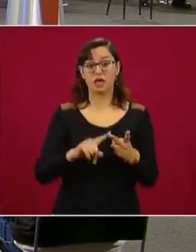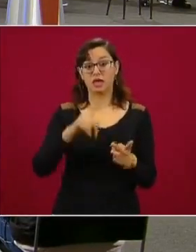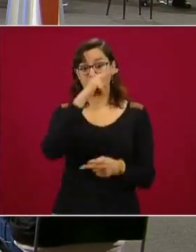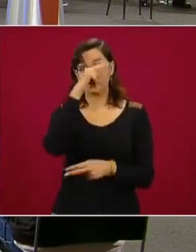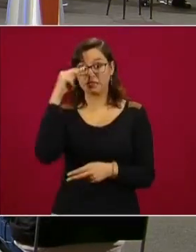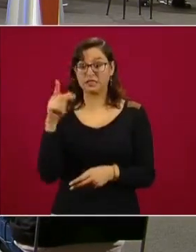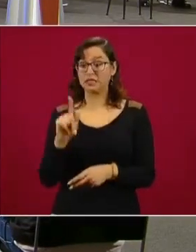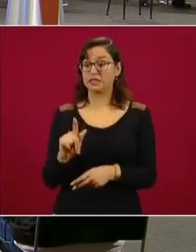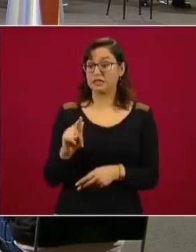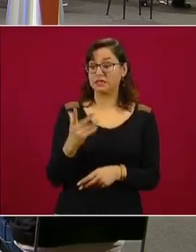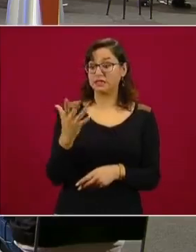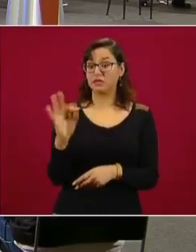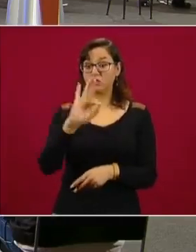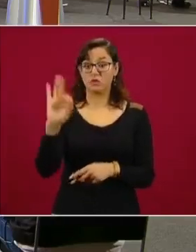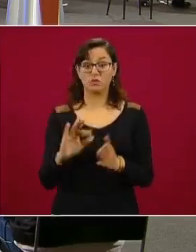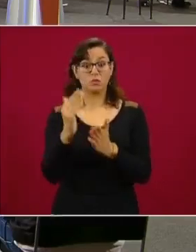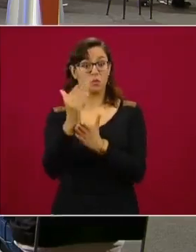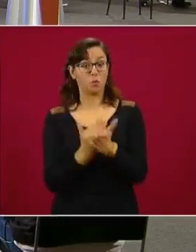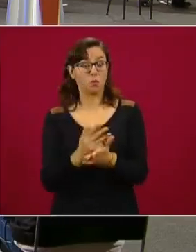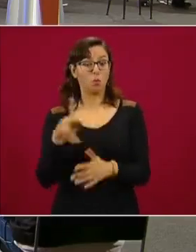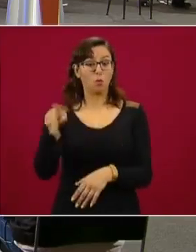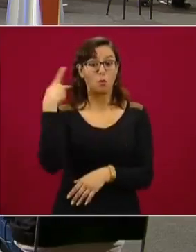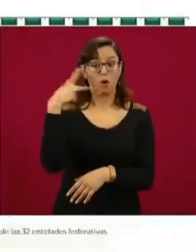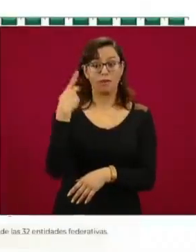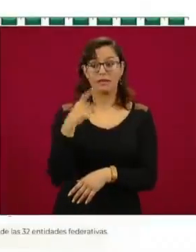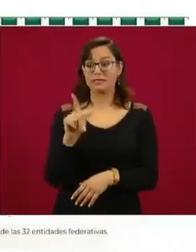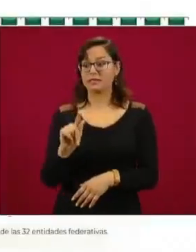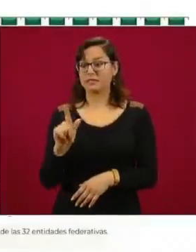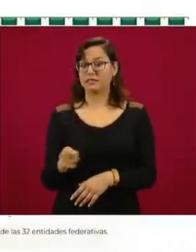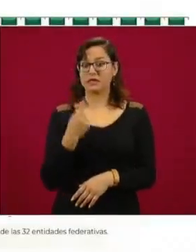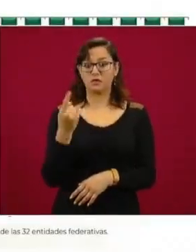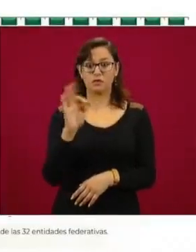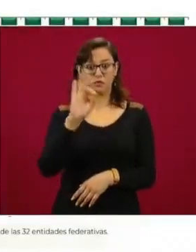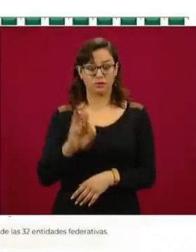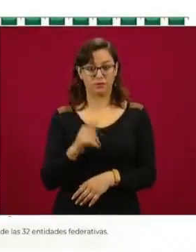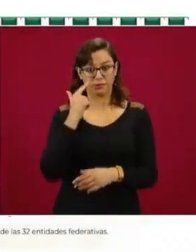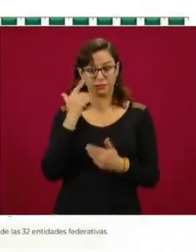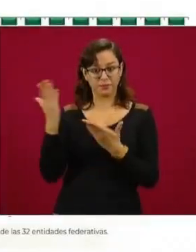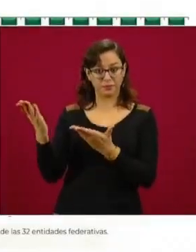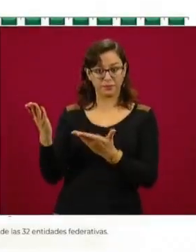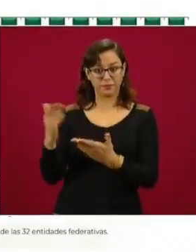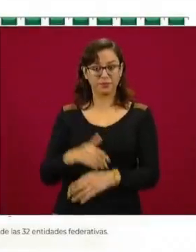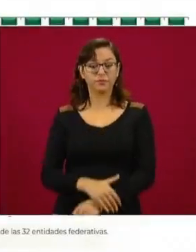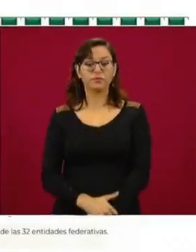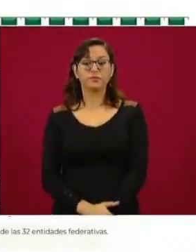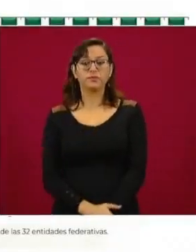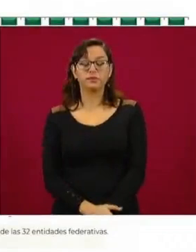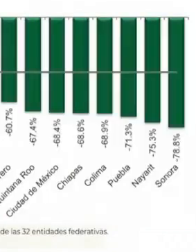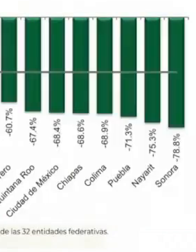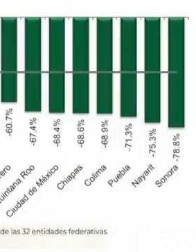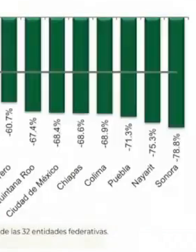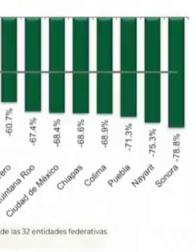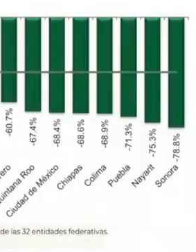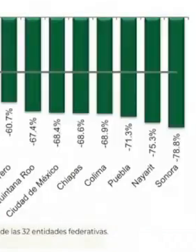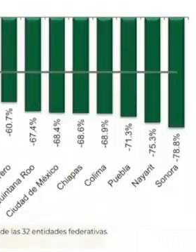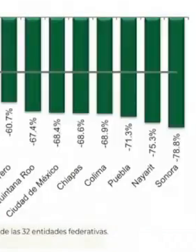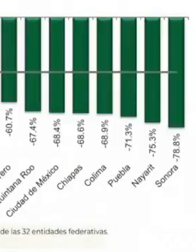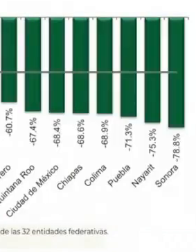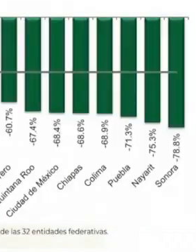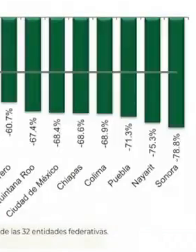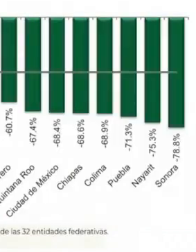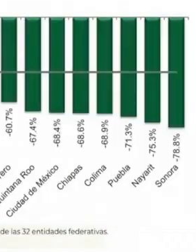75, Puebla menos 71, que históricamente tuvo un problema grave, Colima menos 58,